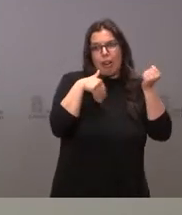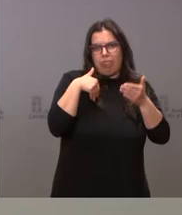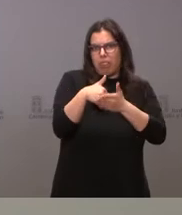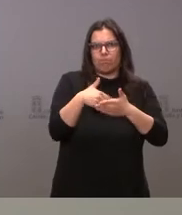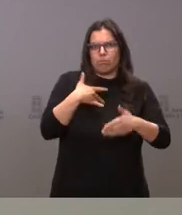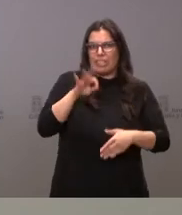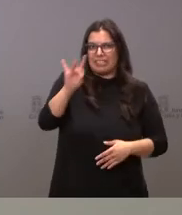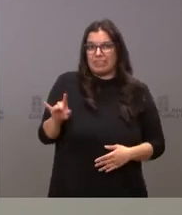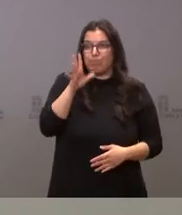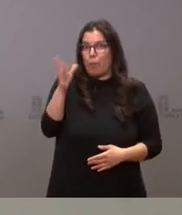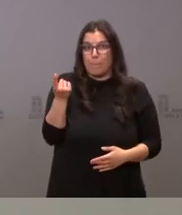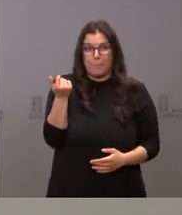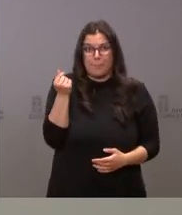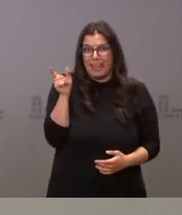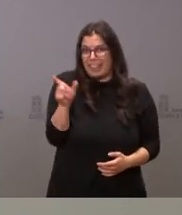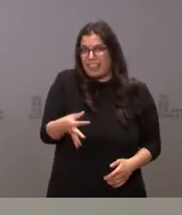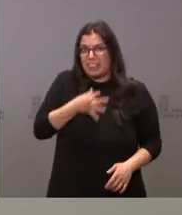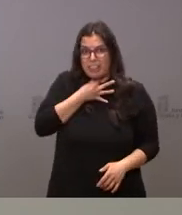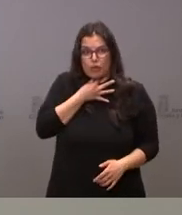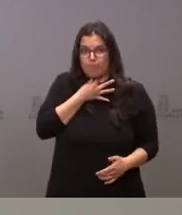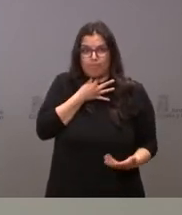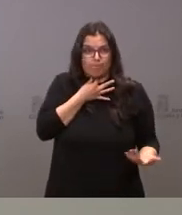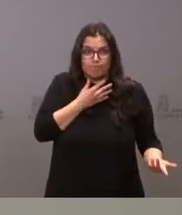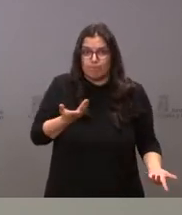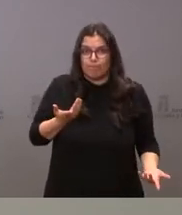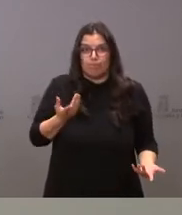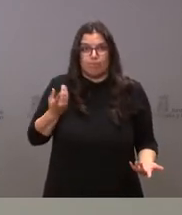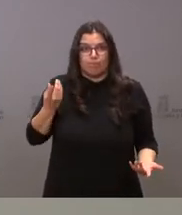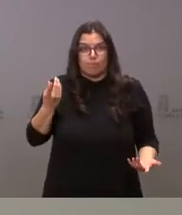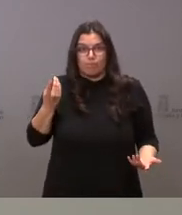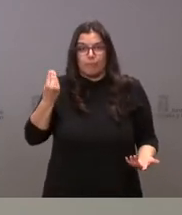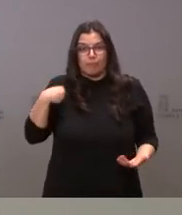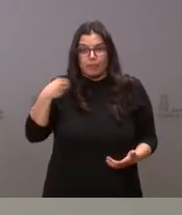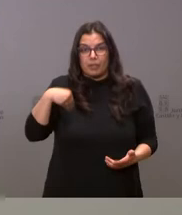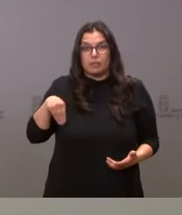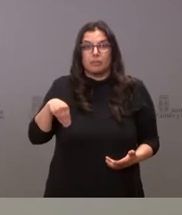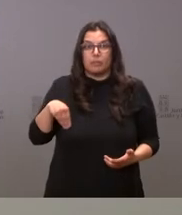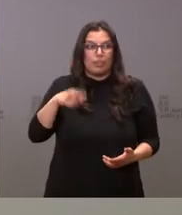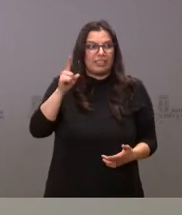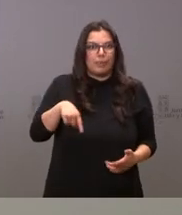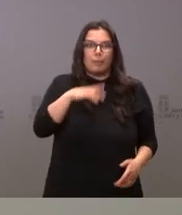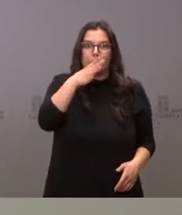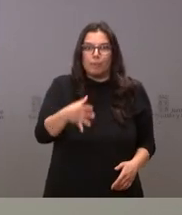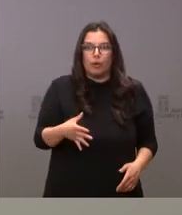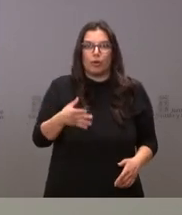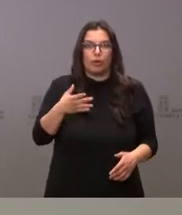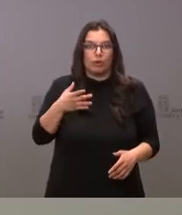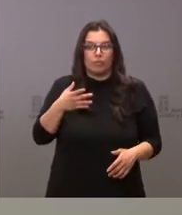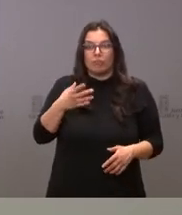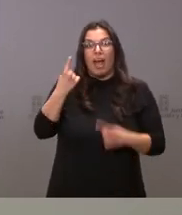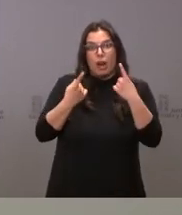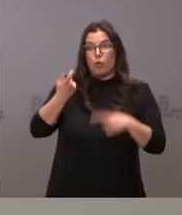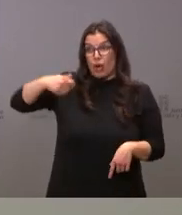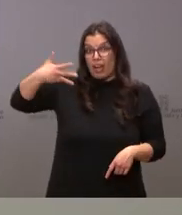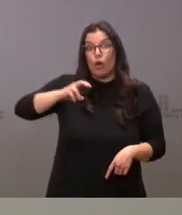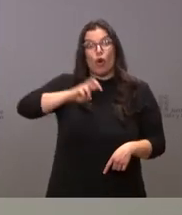por el precio de sus inputs, pero también por la falta de disponibilidad y de acceso a los mismos y, por